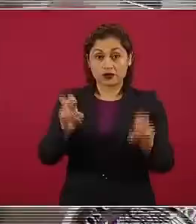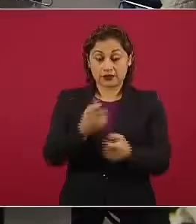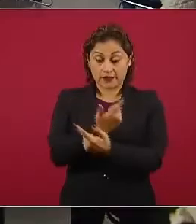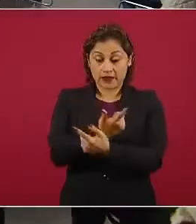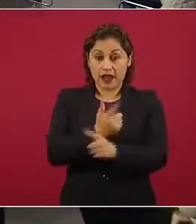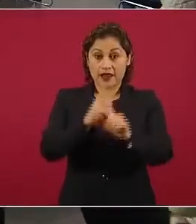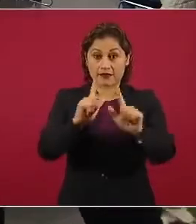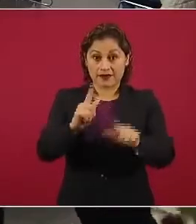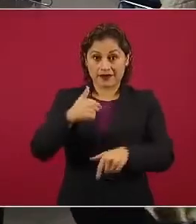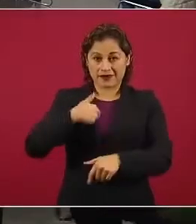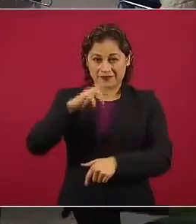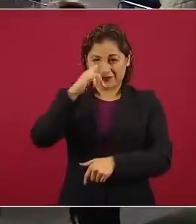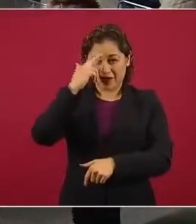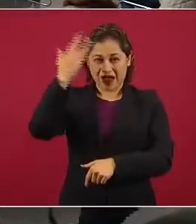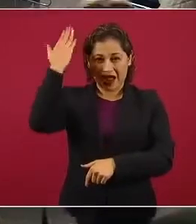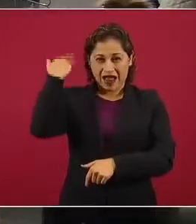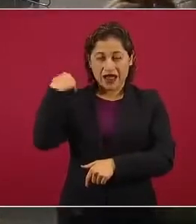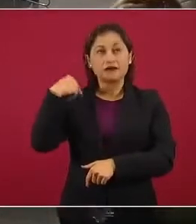que hacía yo referencia.